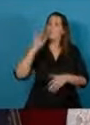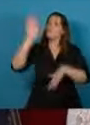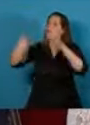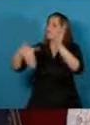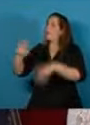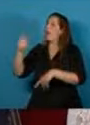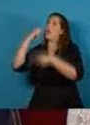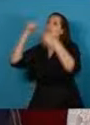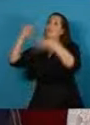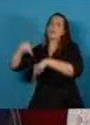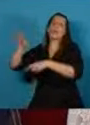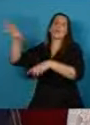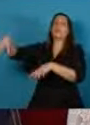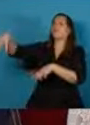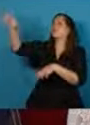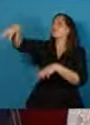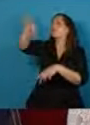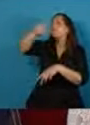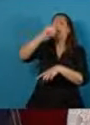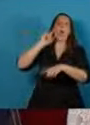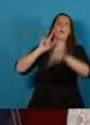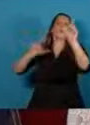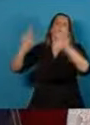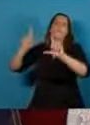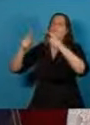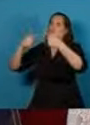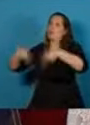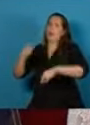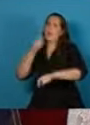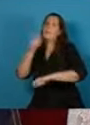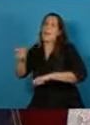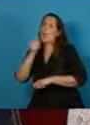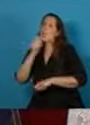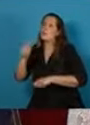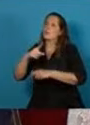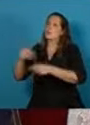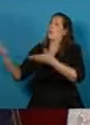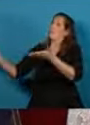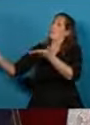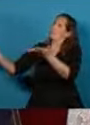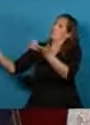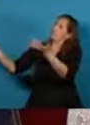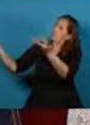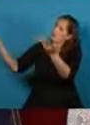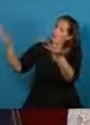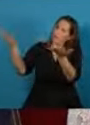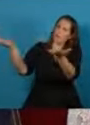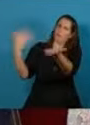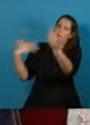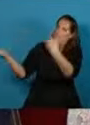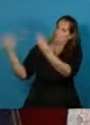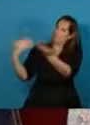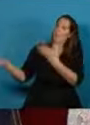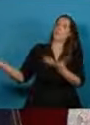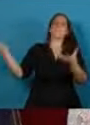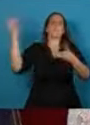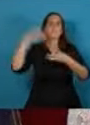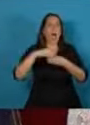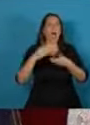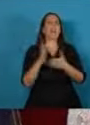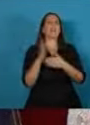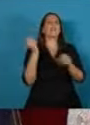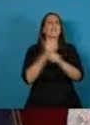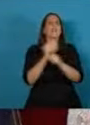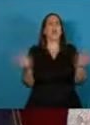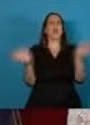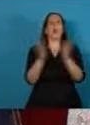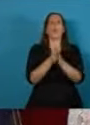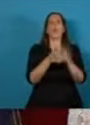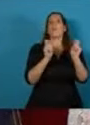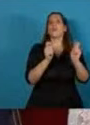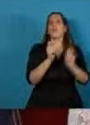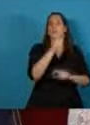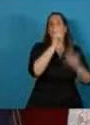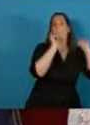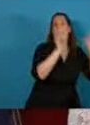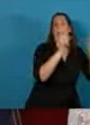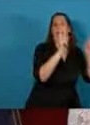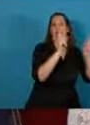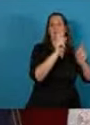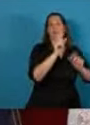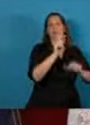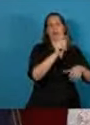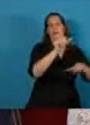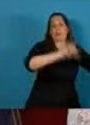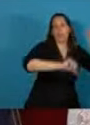de todo el país para que se sumen a esta propuesta y se comprometan junto a docentes científicos pedagogos y